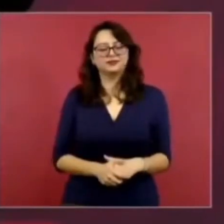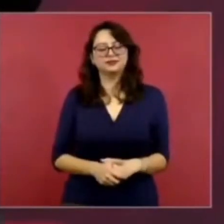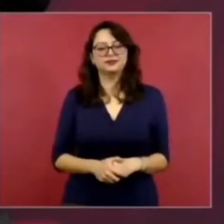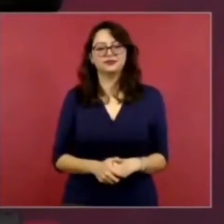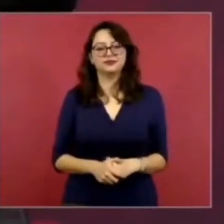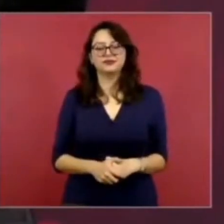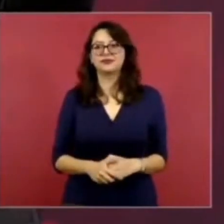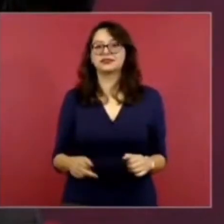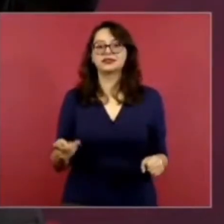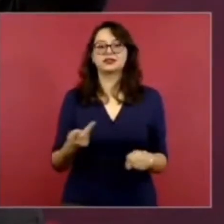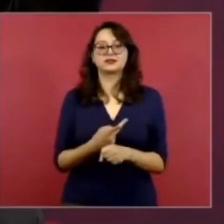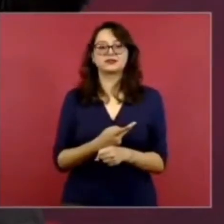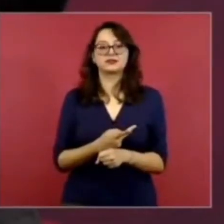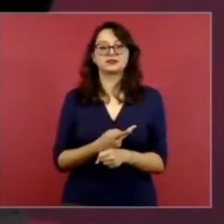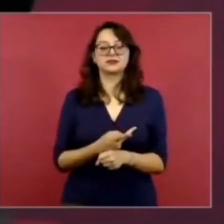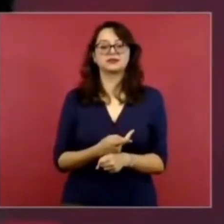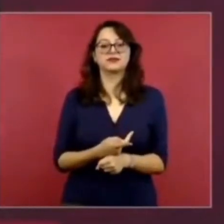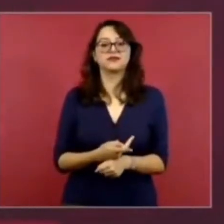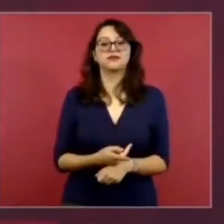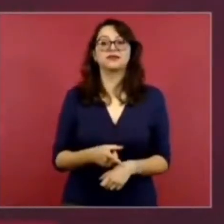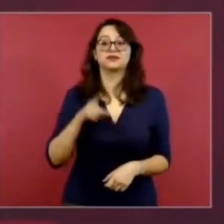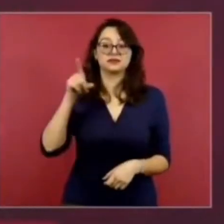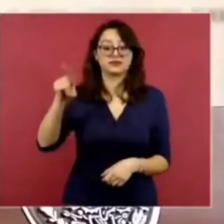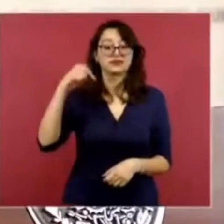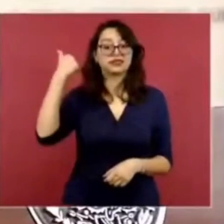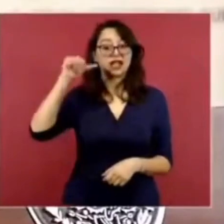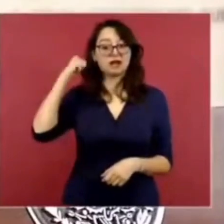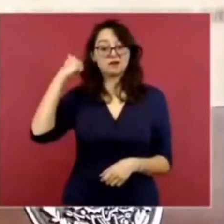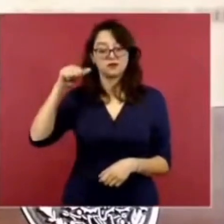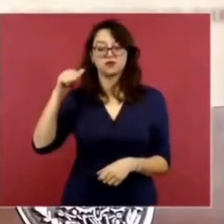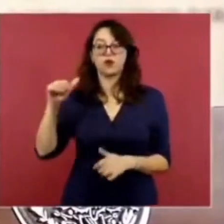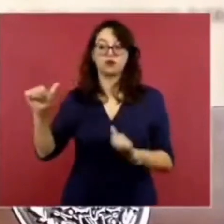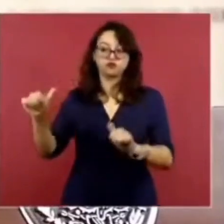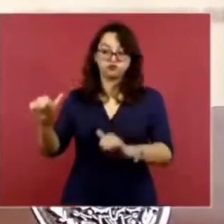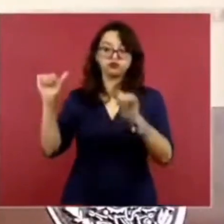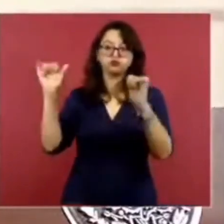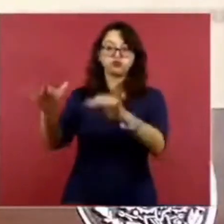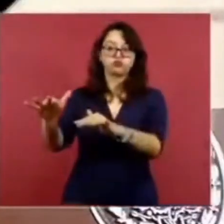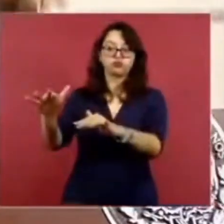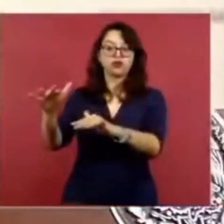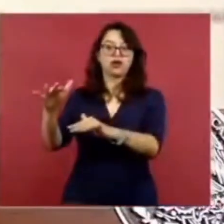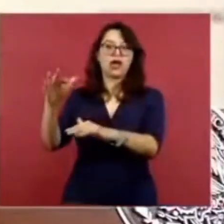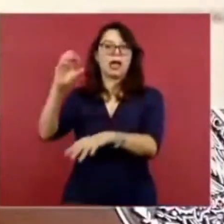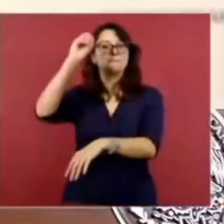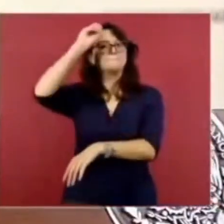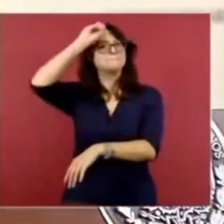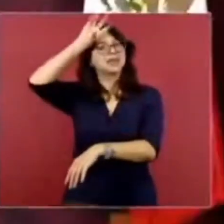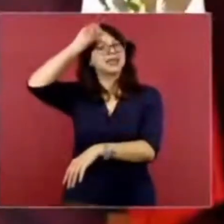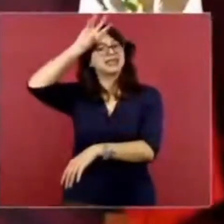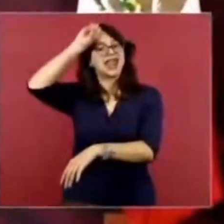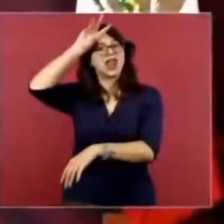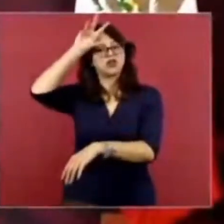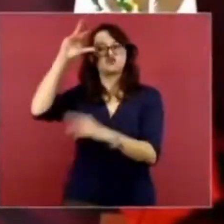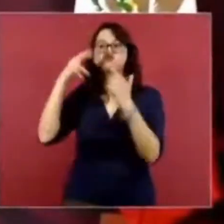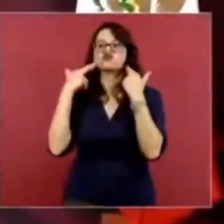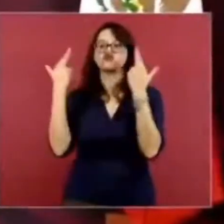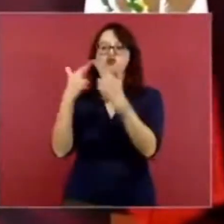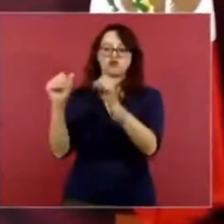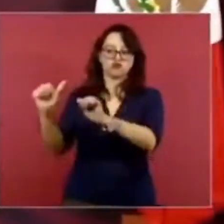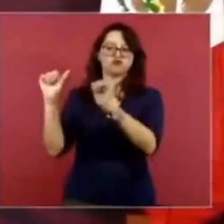de mineros en Acapulco y los agarró el huracán.